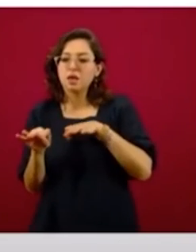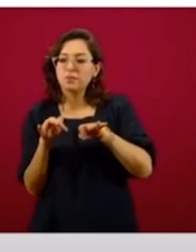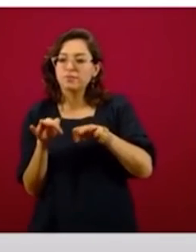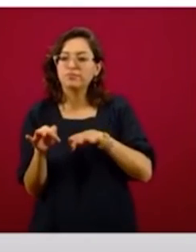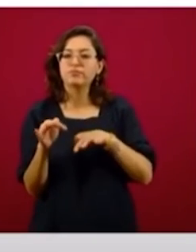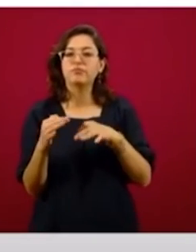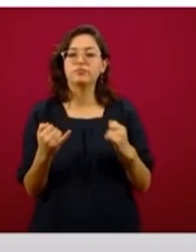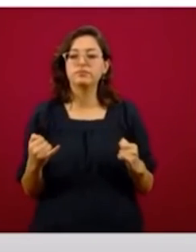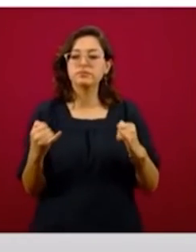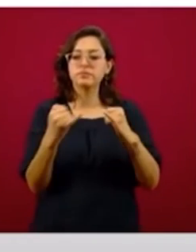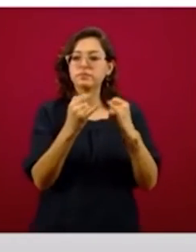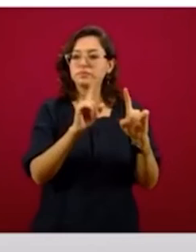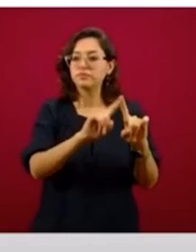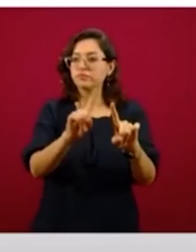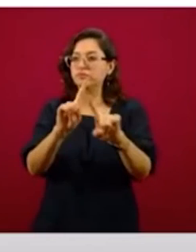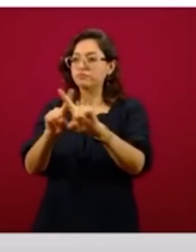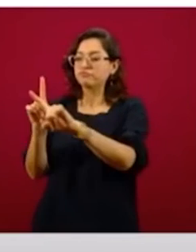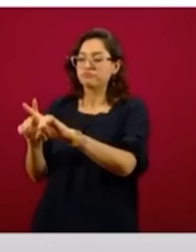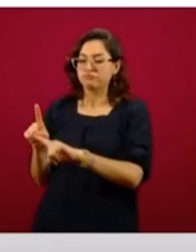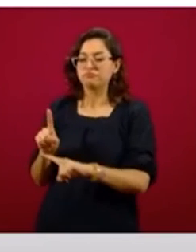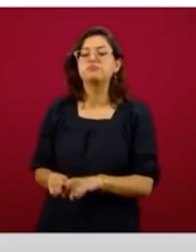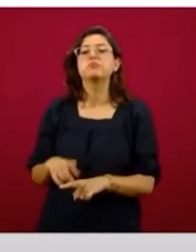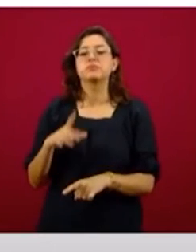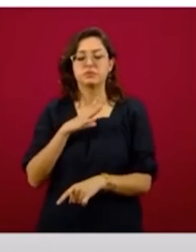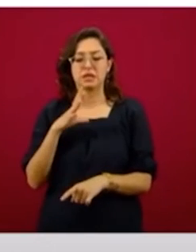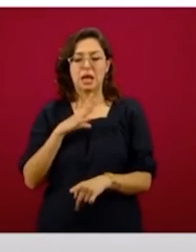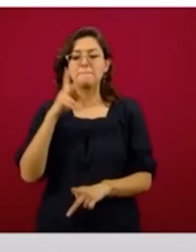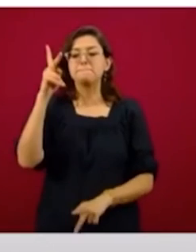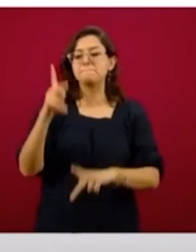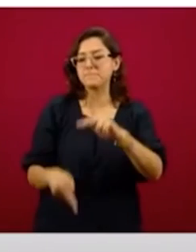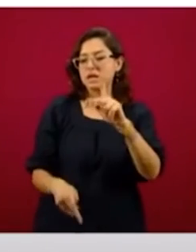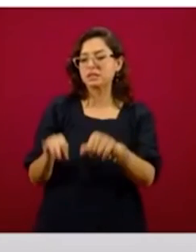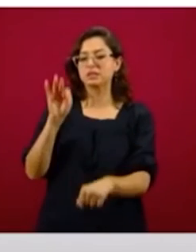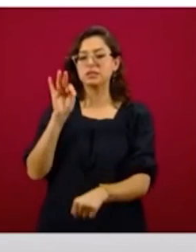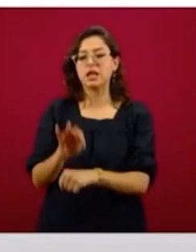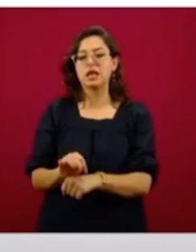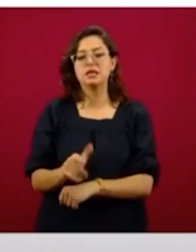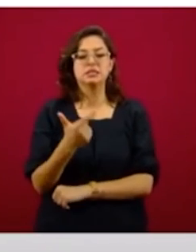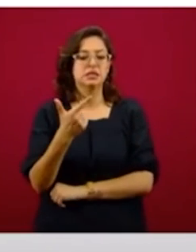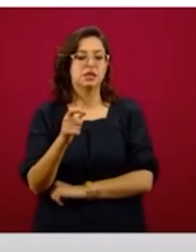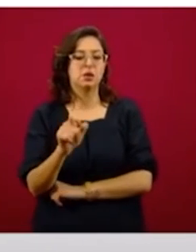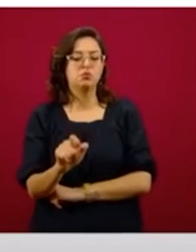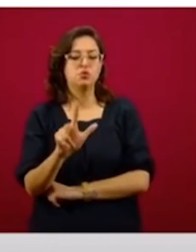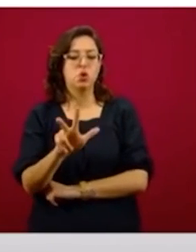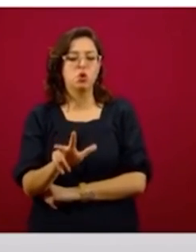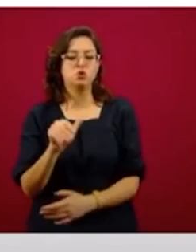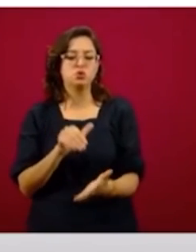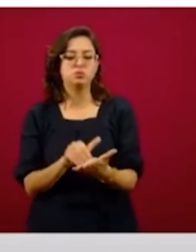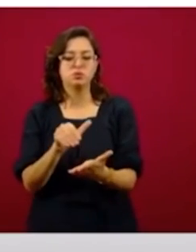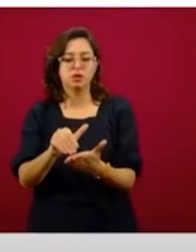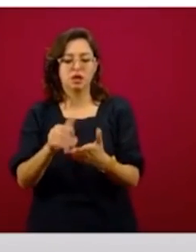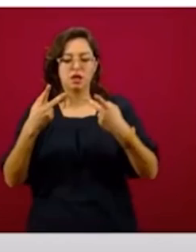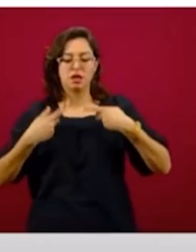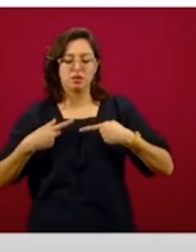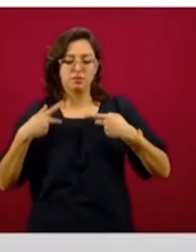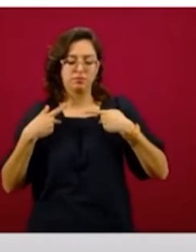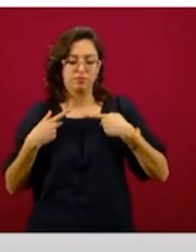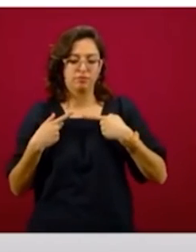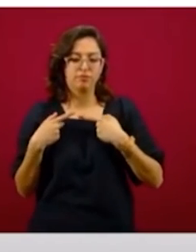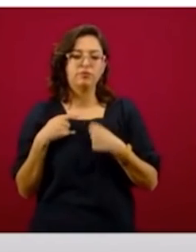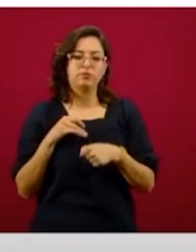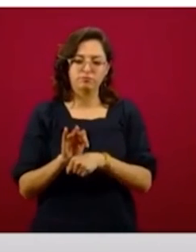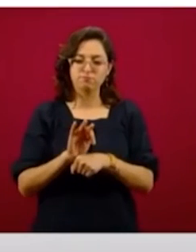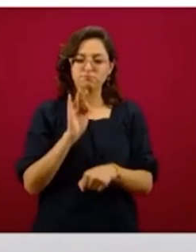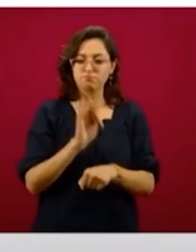dependencias departamentales que tienen este beneficio, y son 7.8 millones de personas aseguradas en este seguro facultativo.